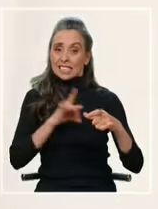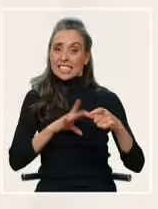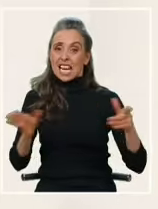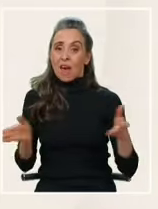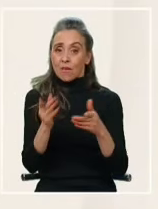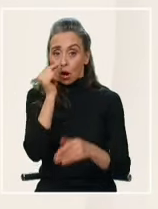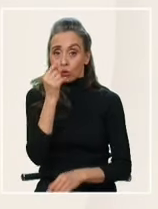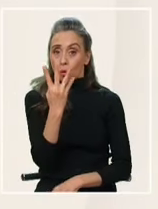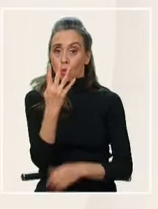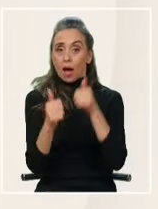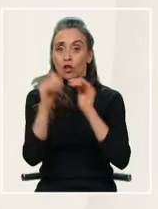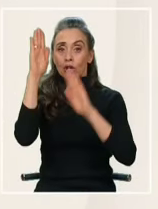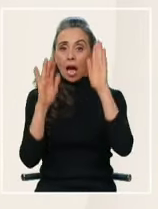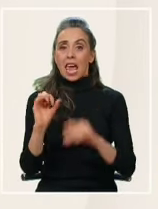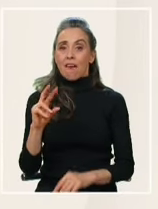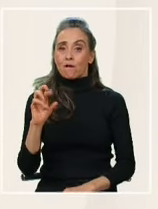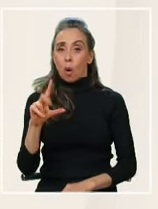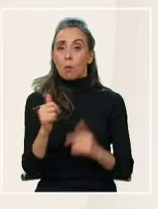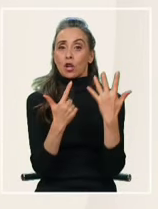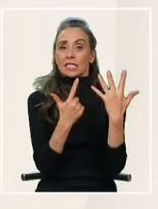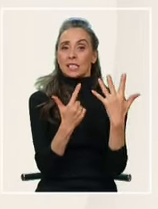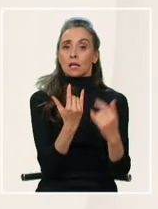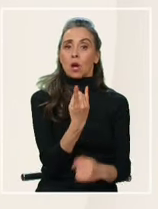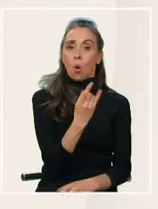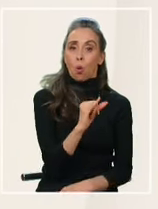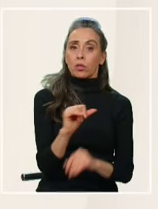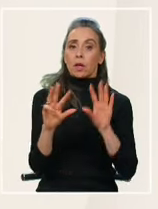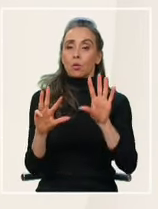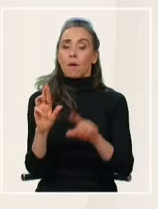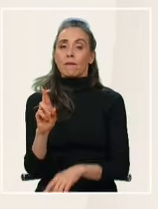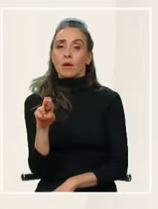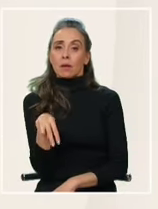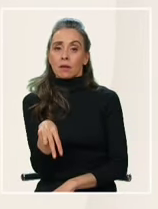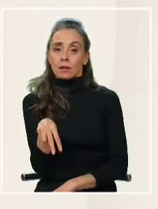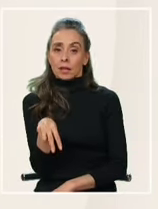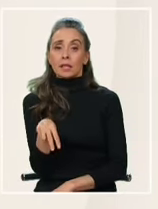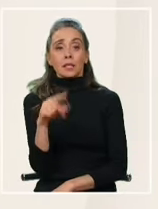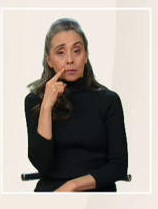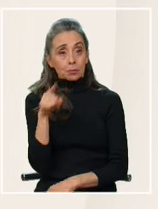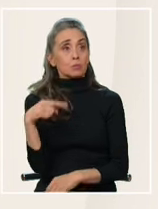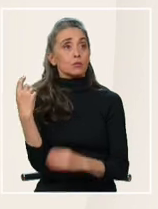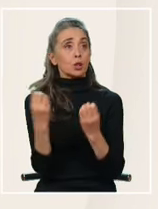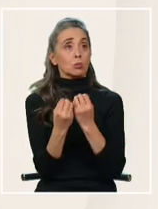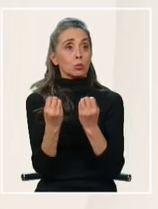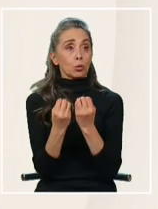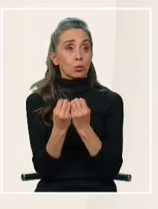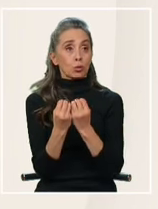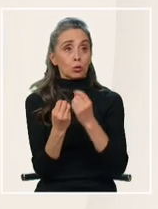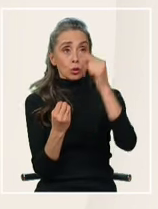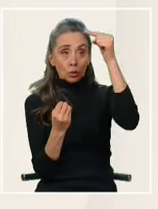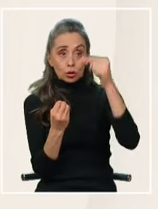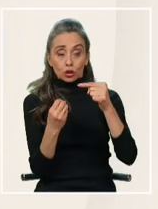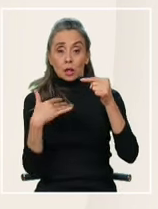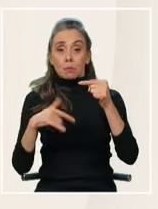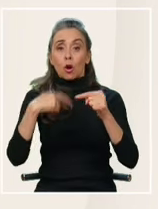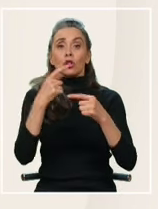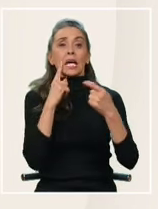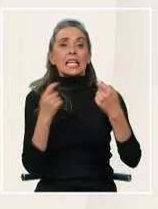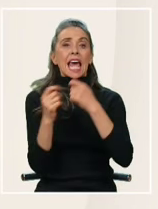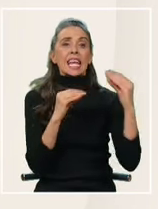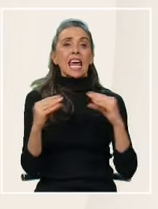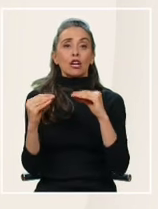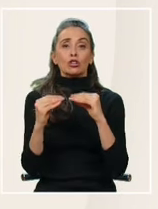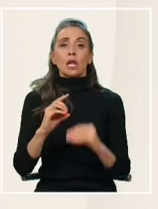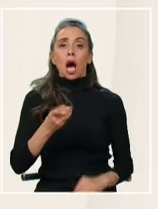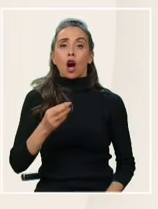octubre anotó cuatro candidatos de Bópoli, siete de la UDI y nueve de RN, número que para muchos será factor en las negociaciones pendientes